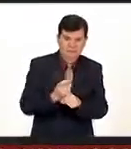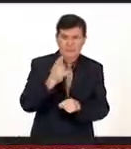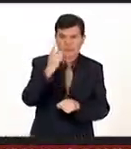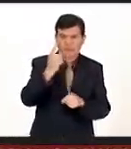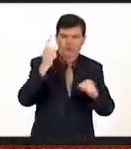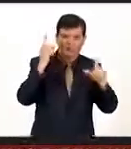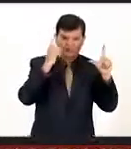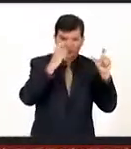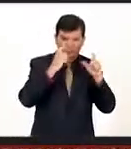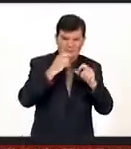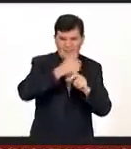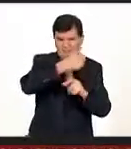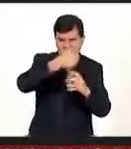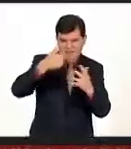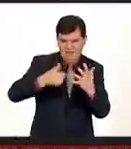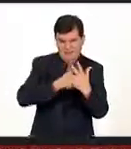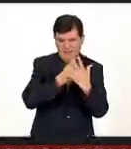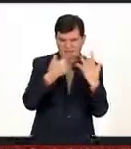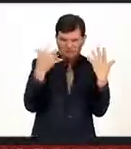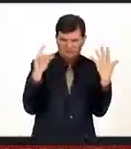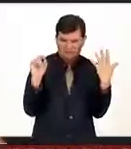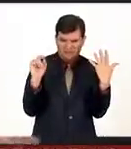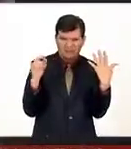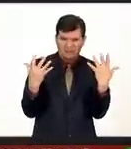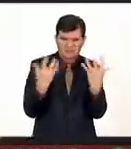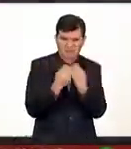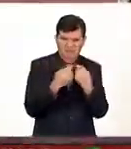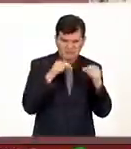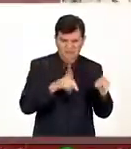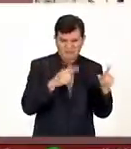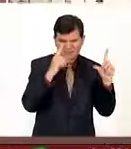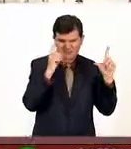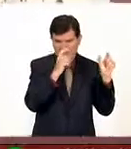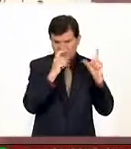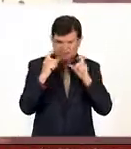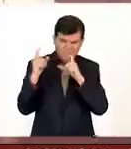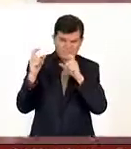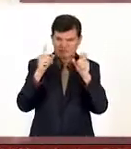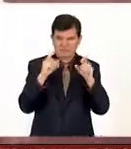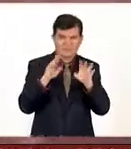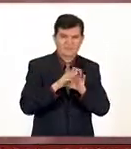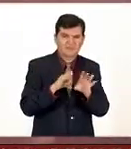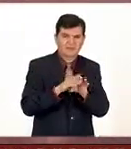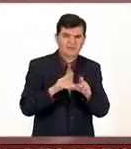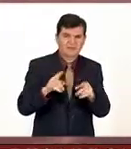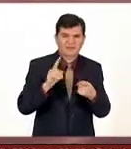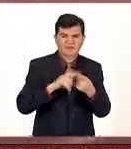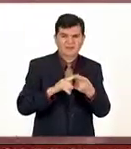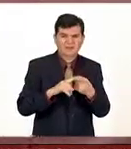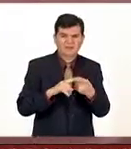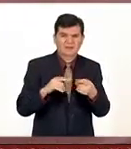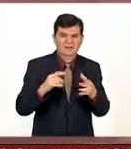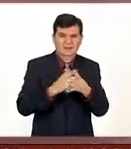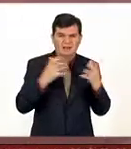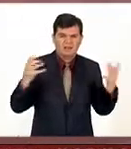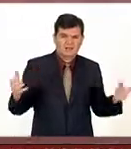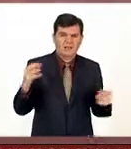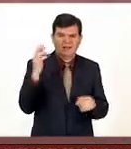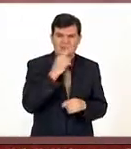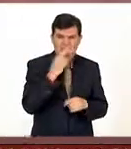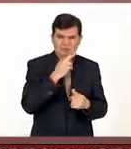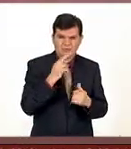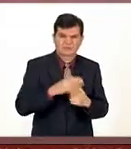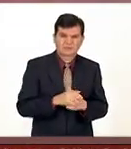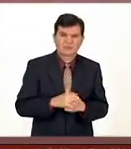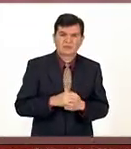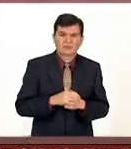fotógrafo de cada uno de esos 20 fotógrafos a que vengan a fotografiar de caray trucha así decían la gran rusia en inglés